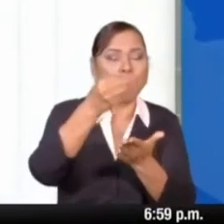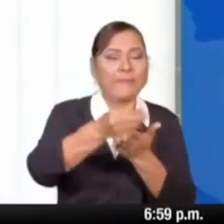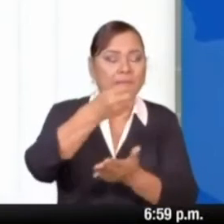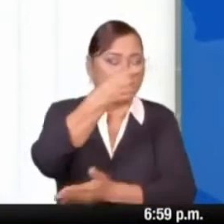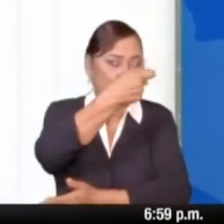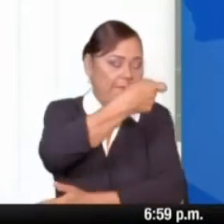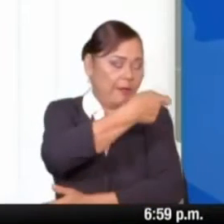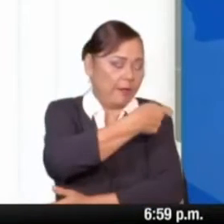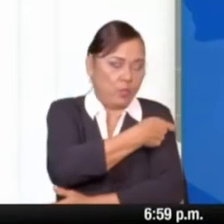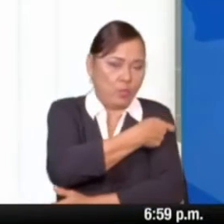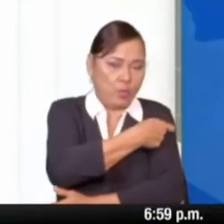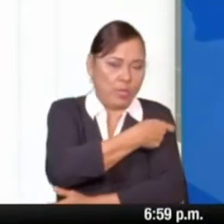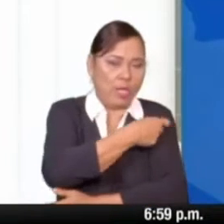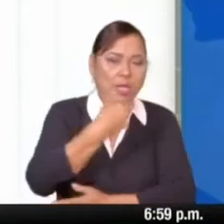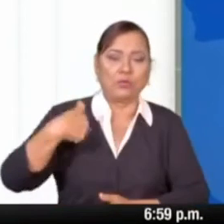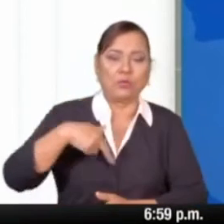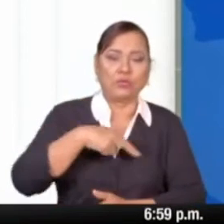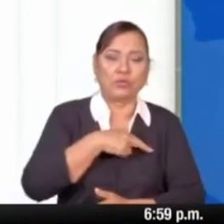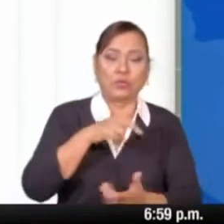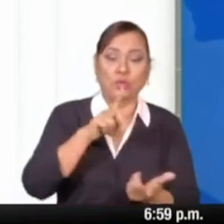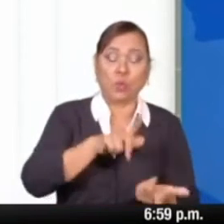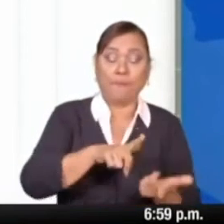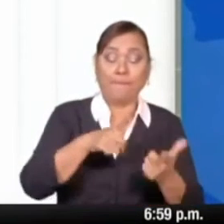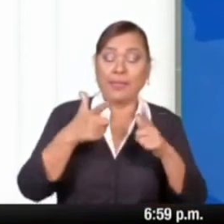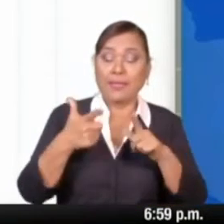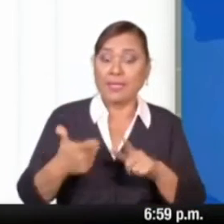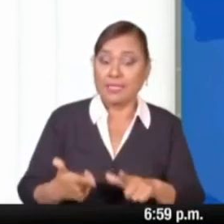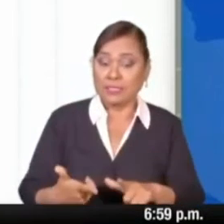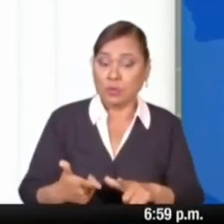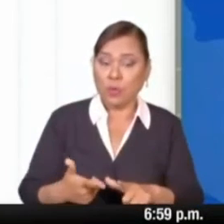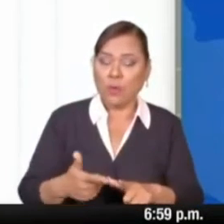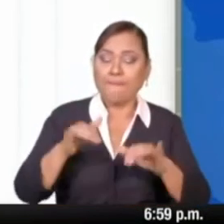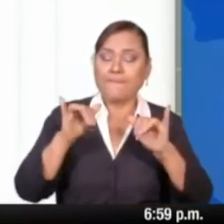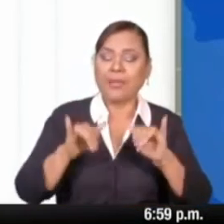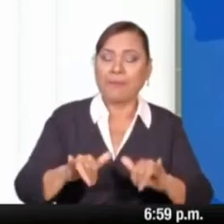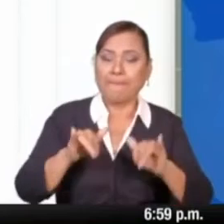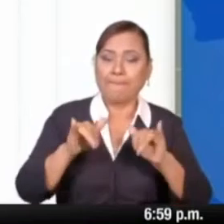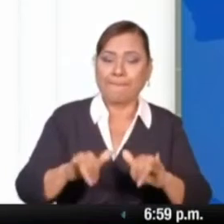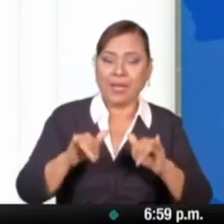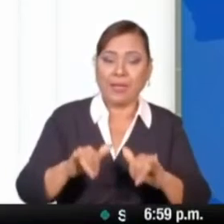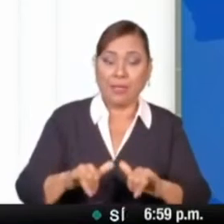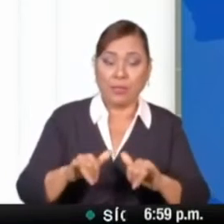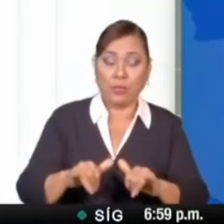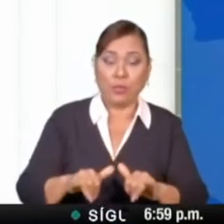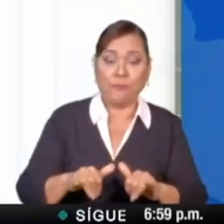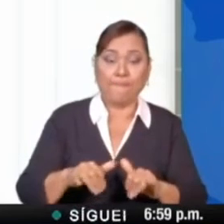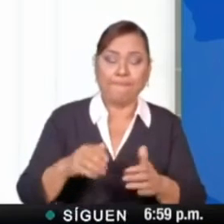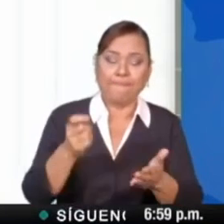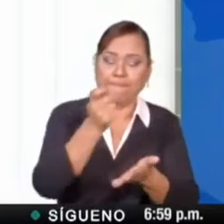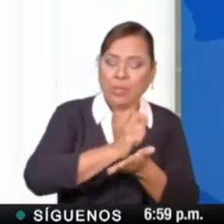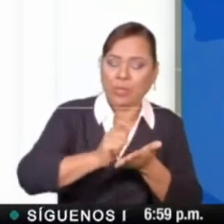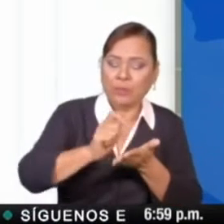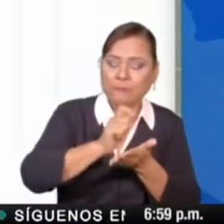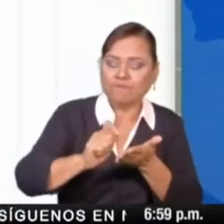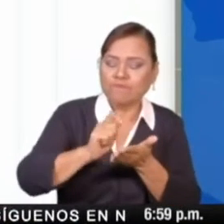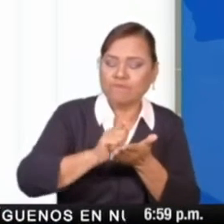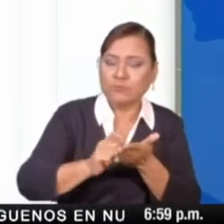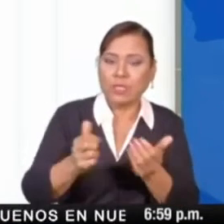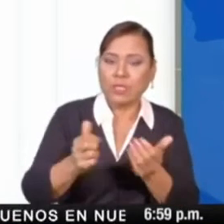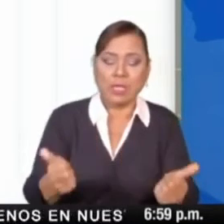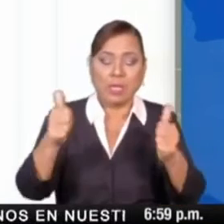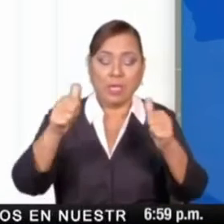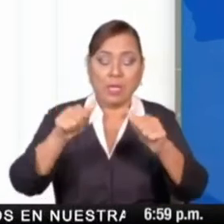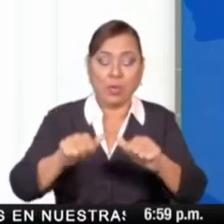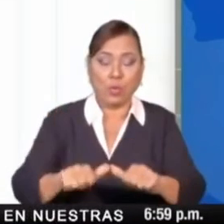estar preparados y dispuestos a firmar el acuerdo de adquisición nos ha colocado en